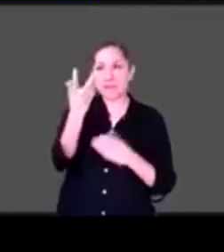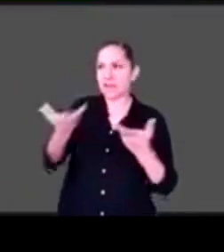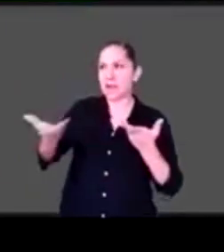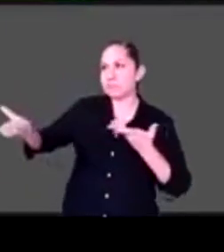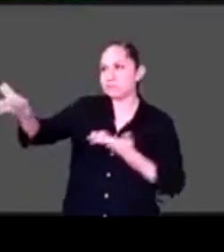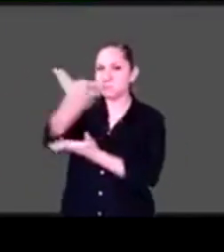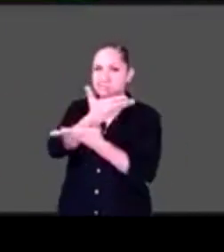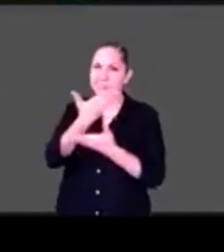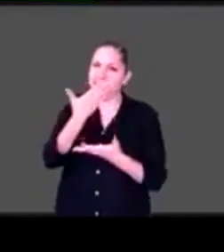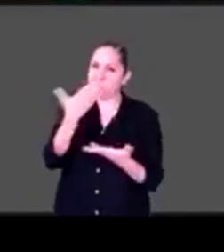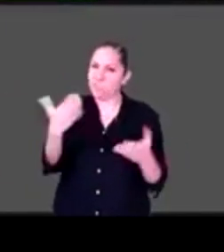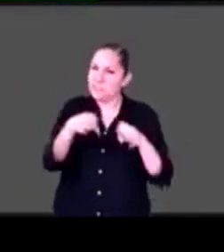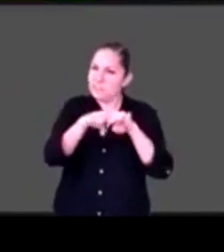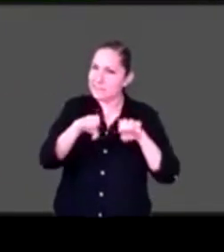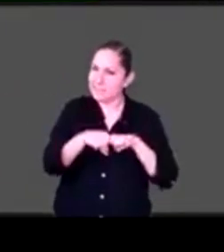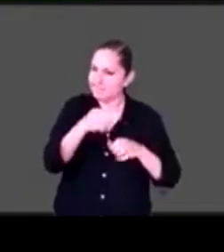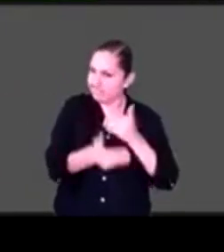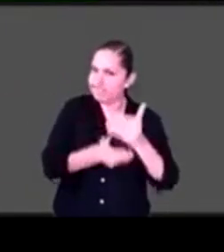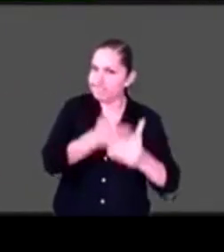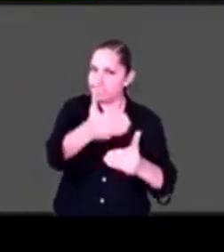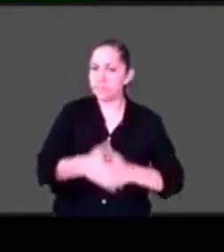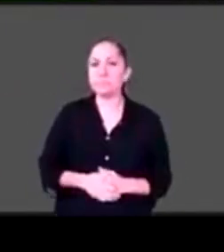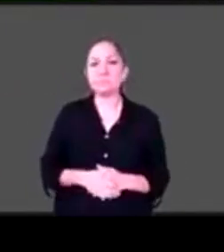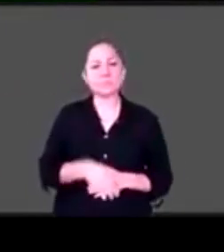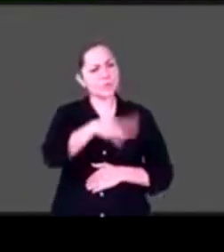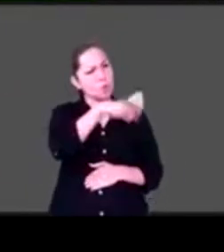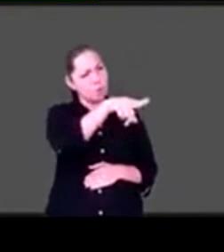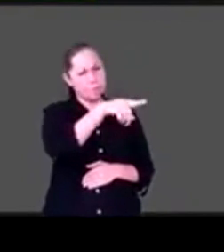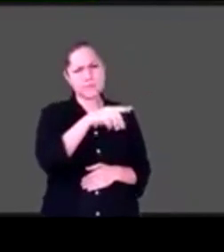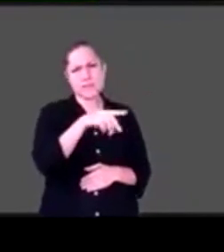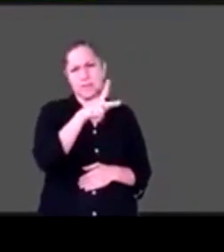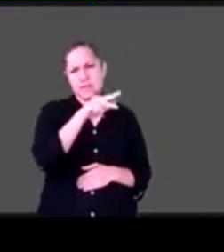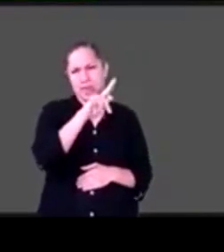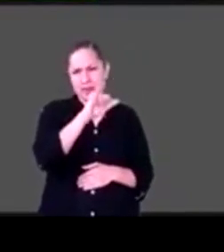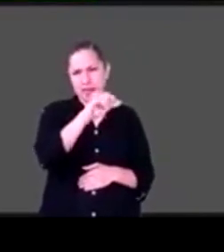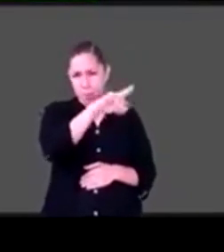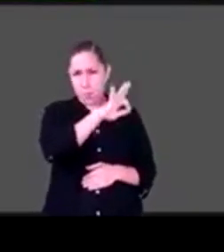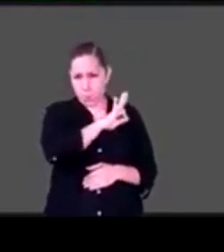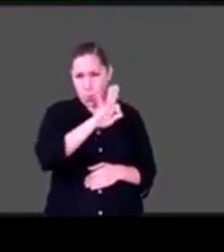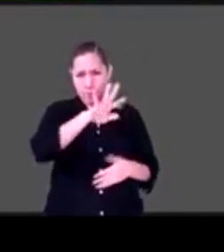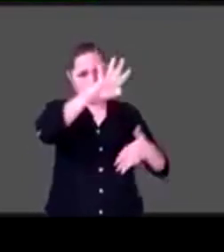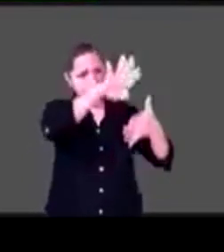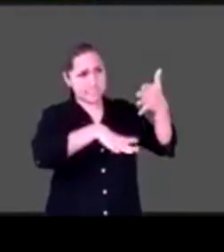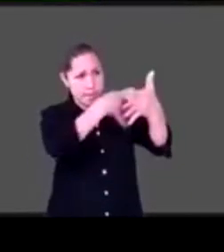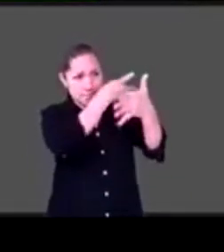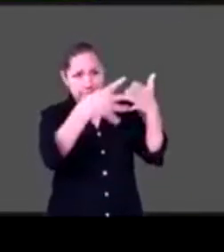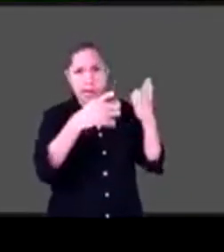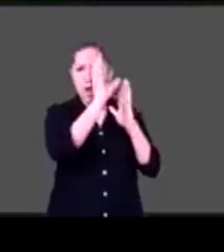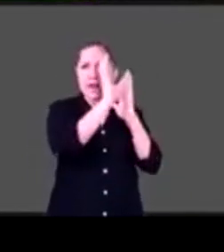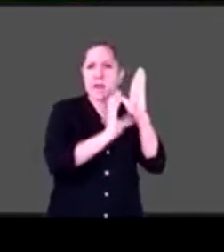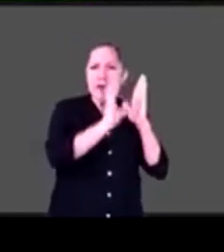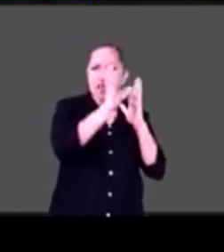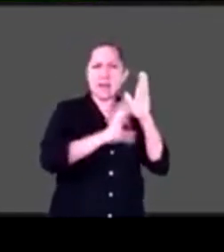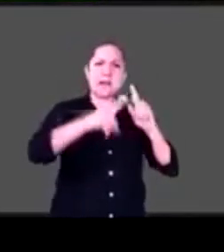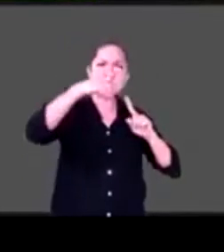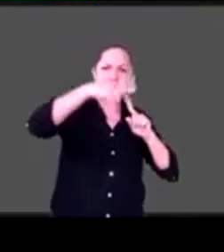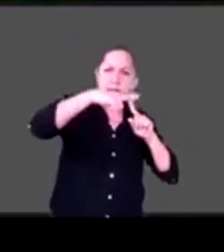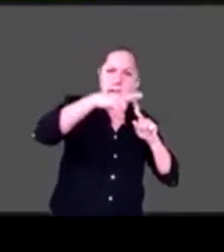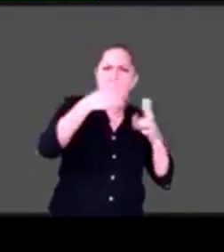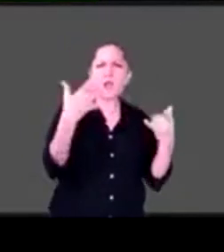Katia, ¿serías tan amable de compartir el calendario de tareas y cuentos para hacer más interesante el aprendizaje? Si podemos luego,